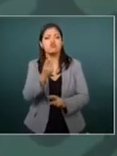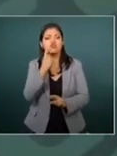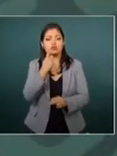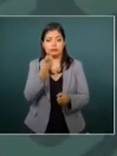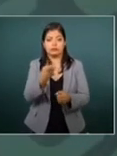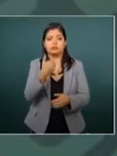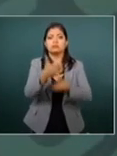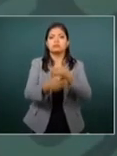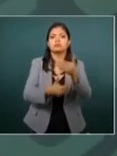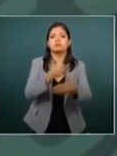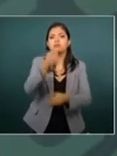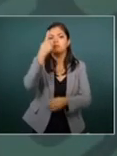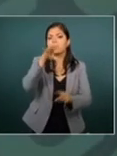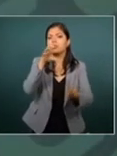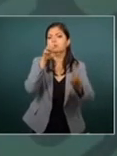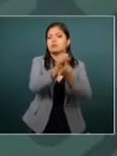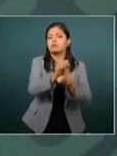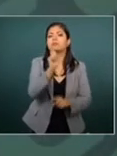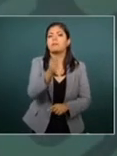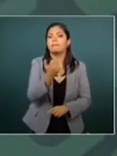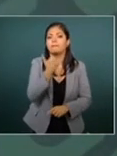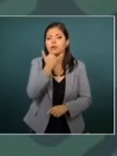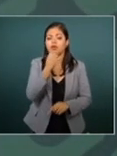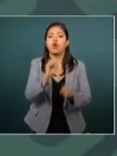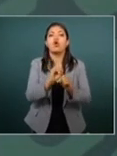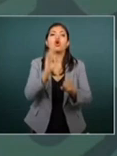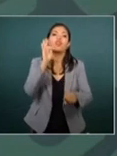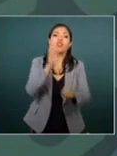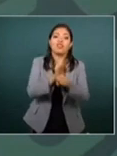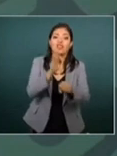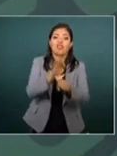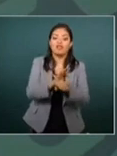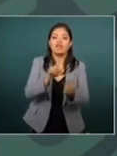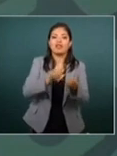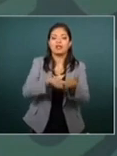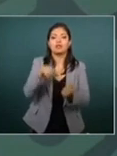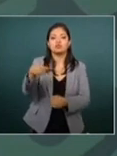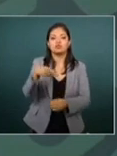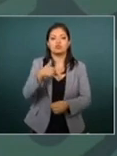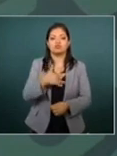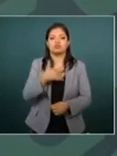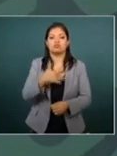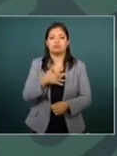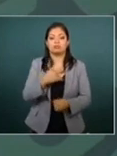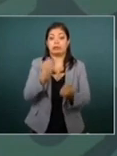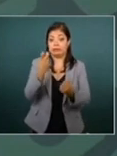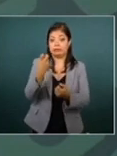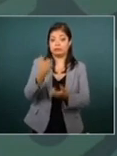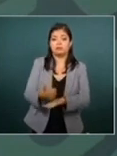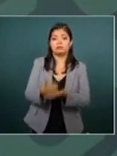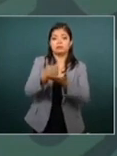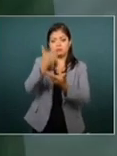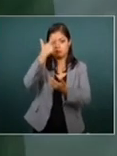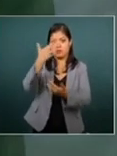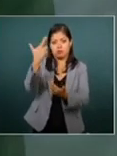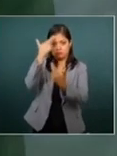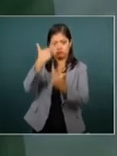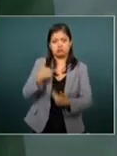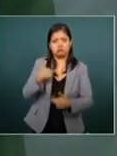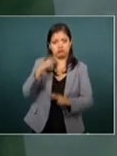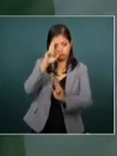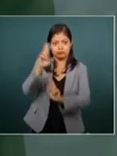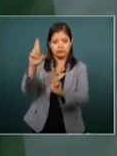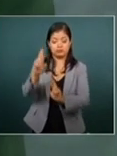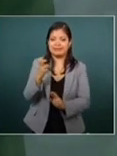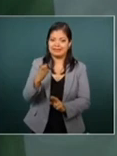conquistar el perdón, o a la ruta de defender con valentía tus convicciones y así ganarte el respeto de quien ostenta el poder. Este último